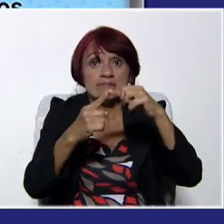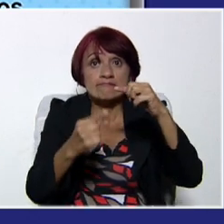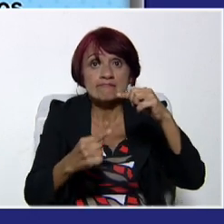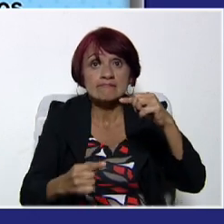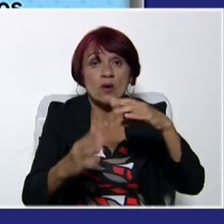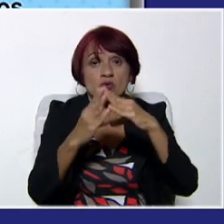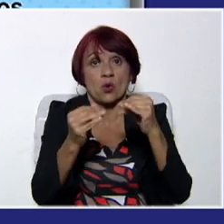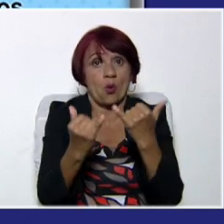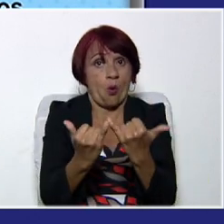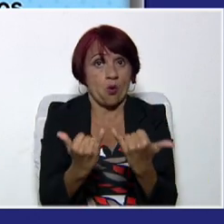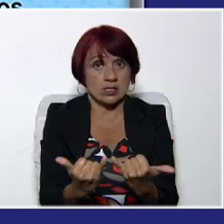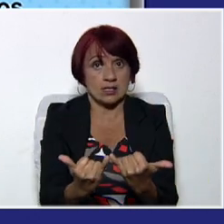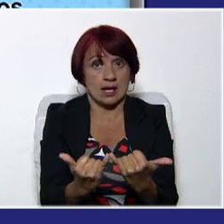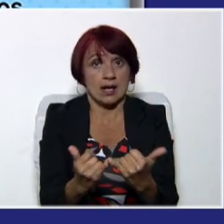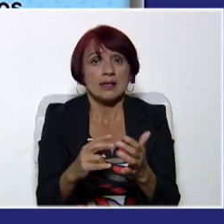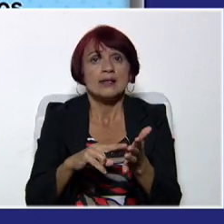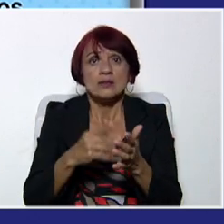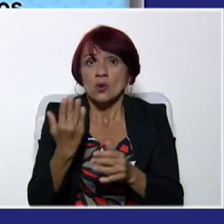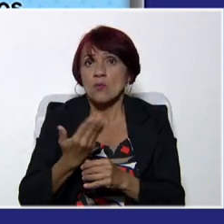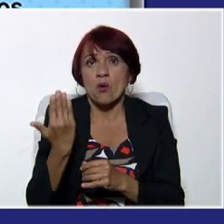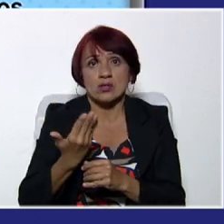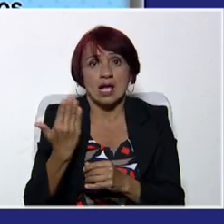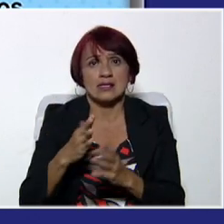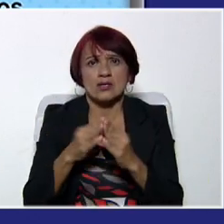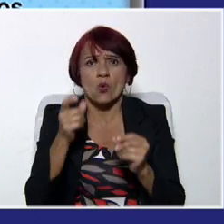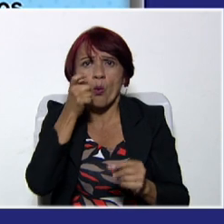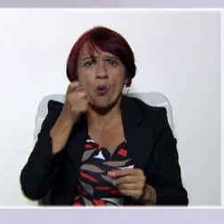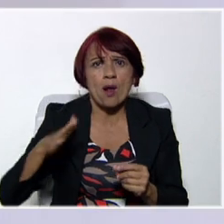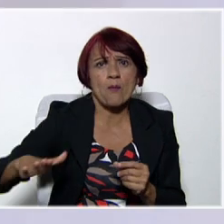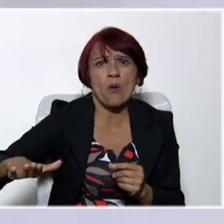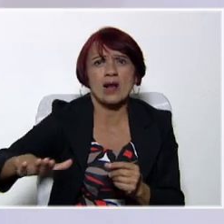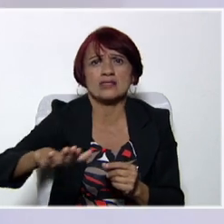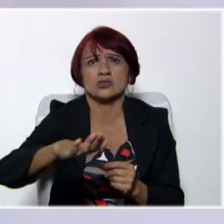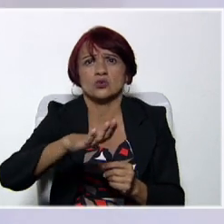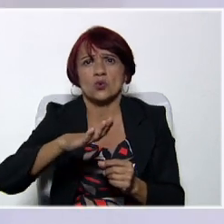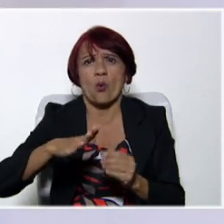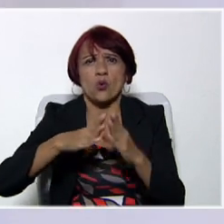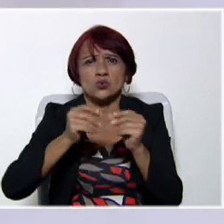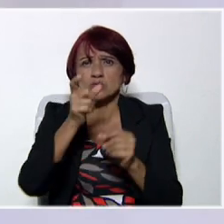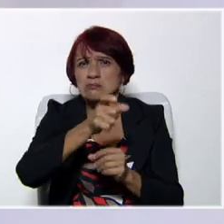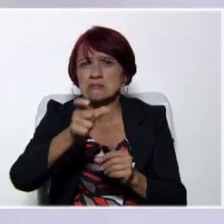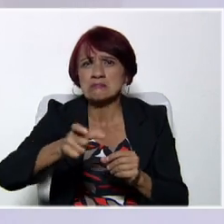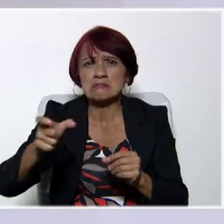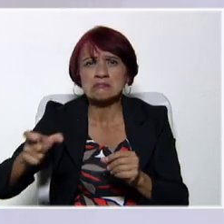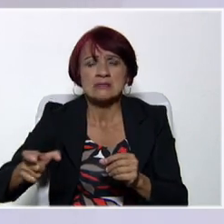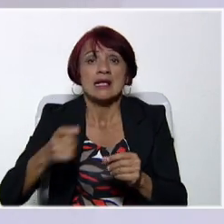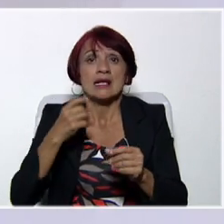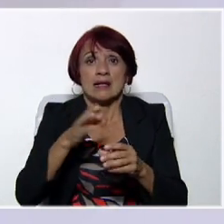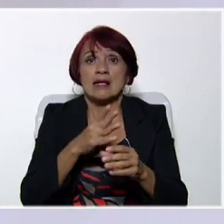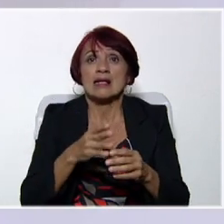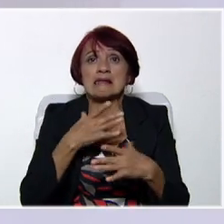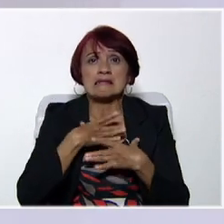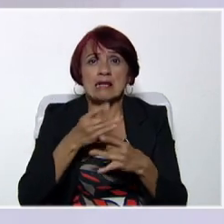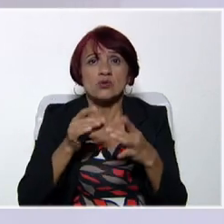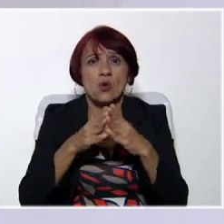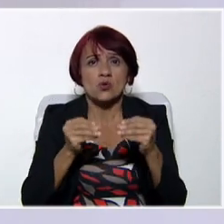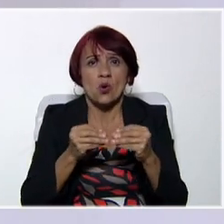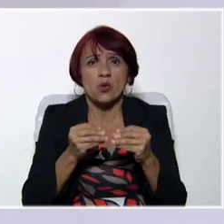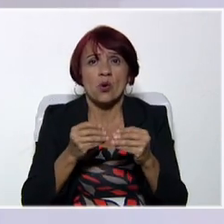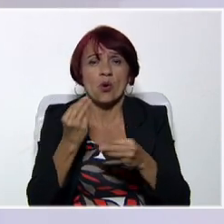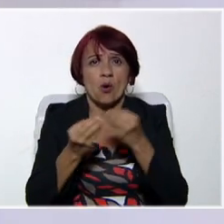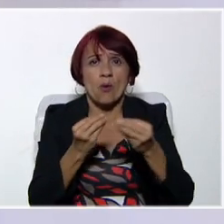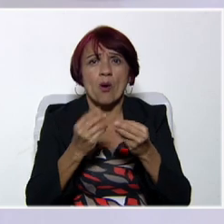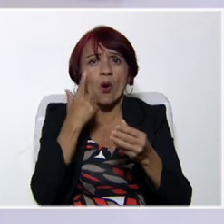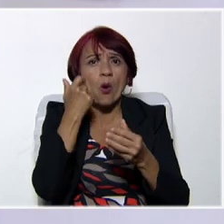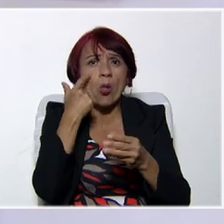son muy utilizados por la población. La población actualmente tiene accesibilidad hacia estos medios y